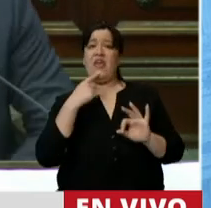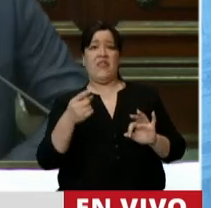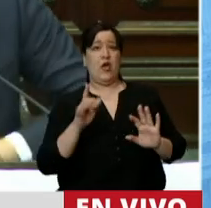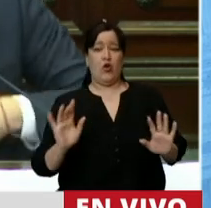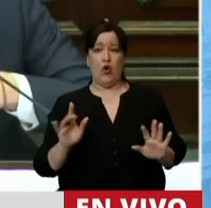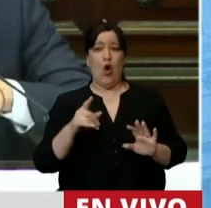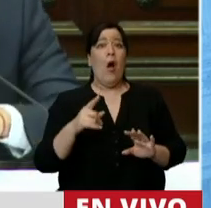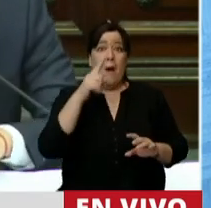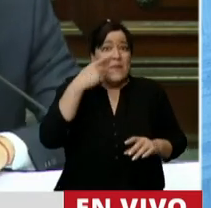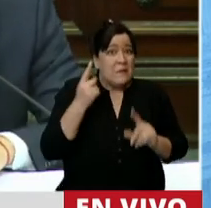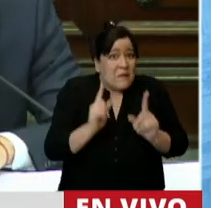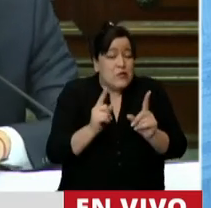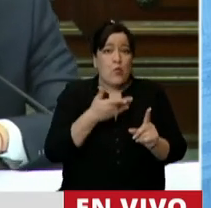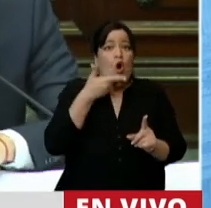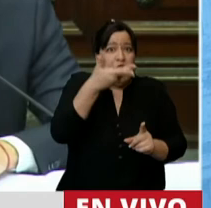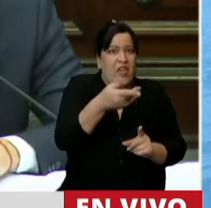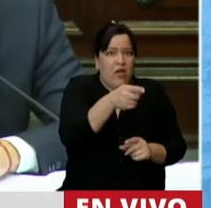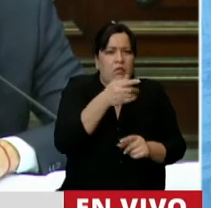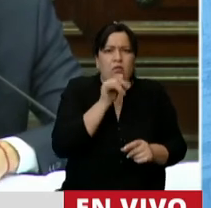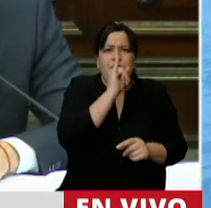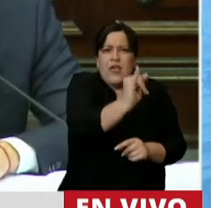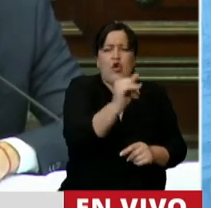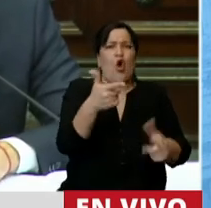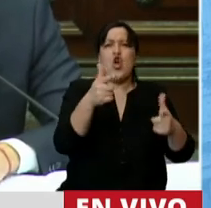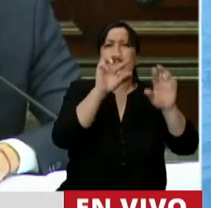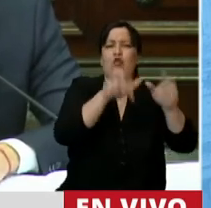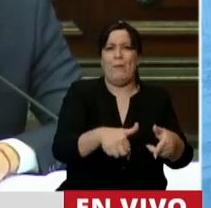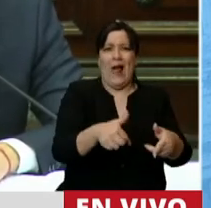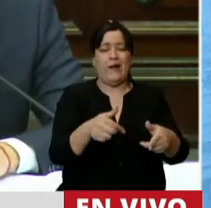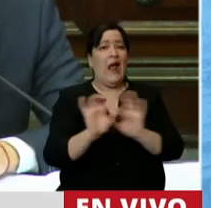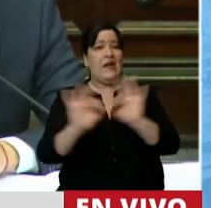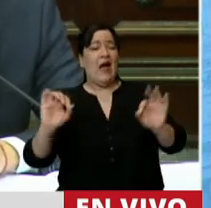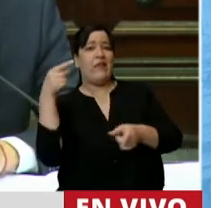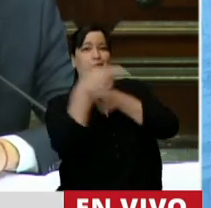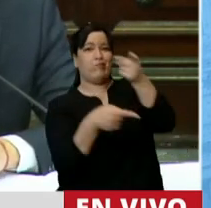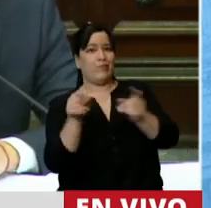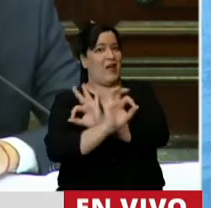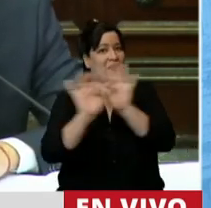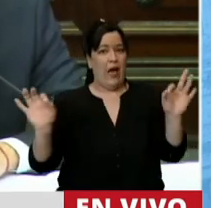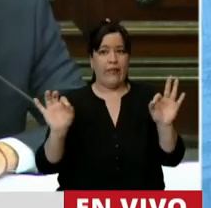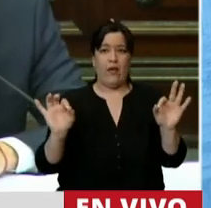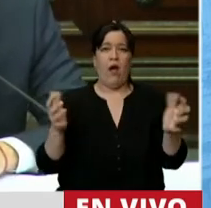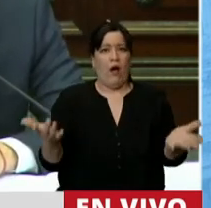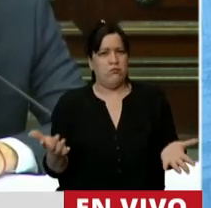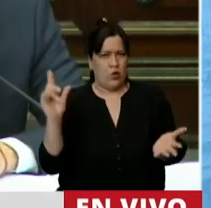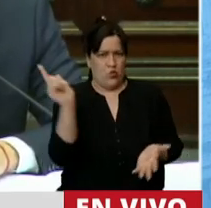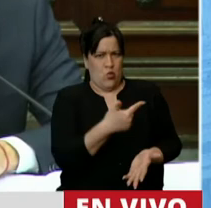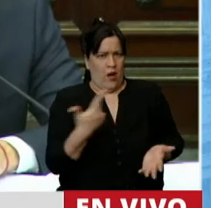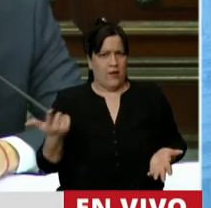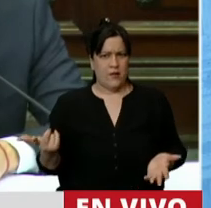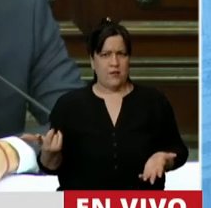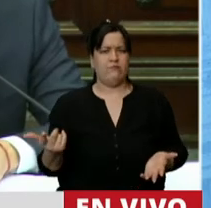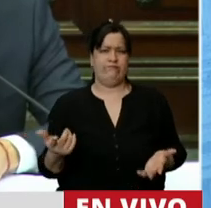El presidente dijo que no tiene plan. ¿Qué es bueno para generar confianza? En un momento delicado no tener contradicciones.